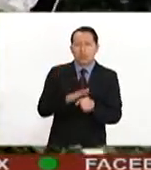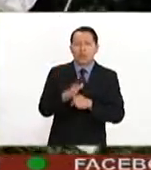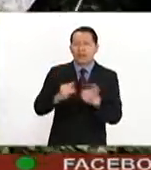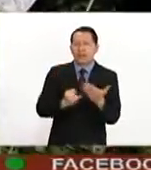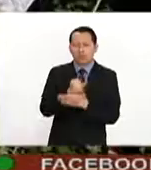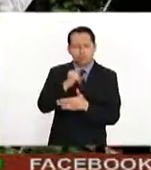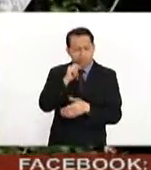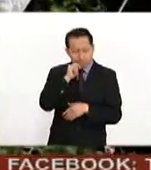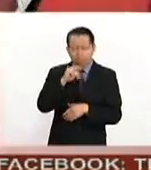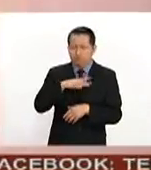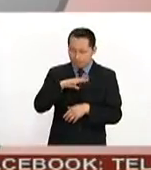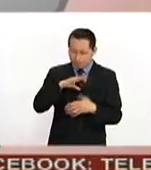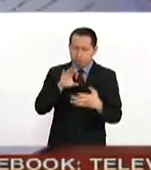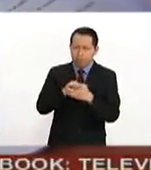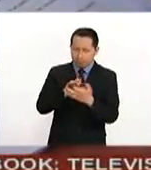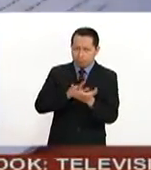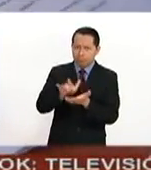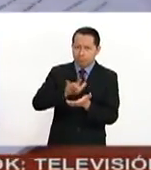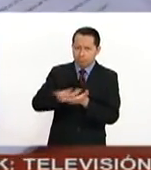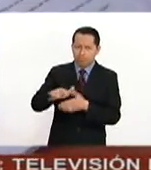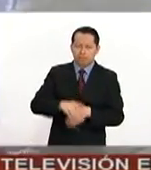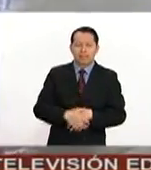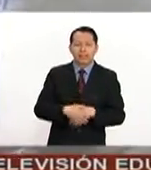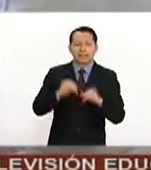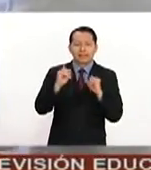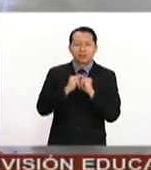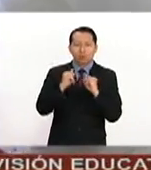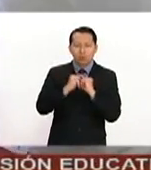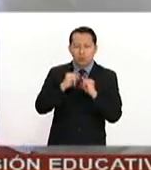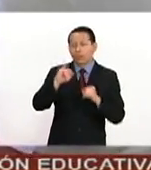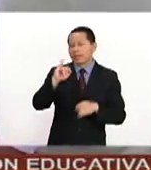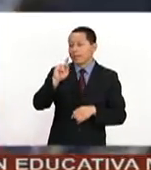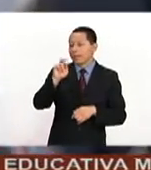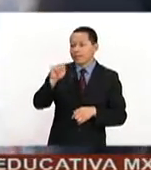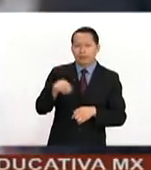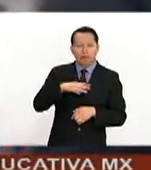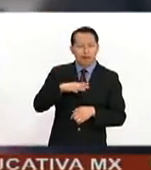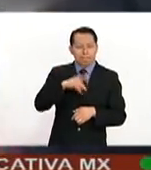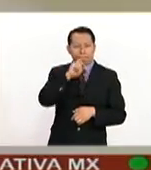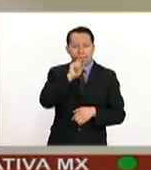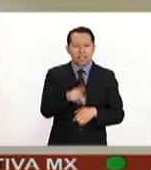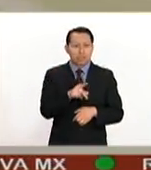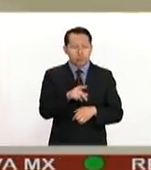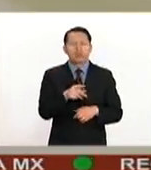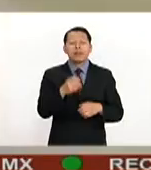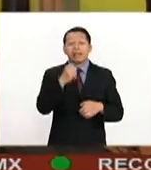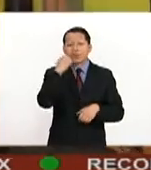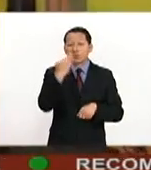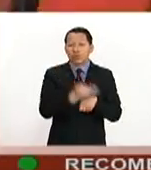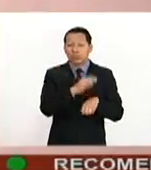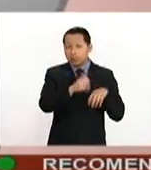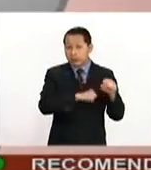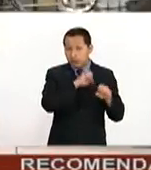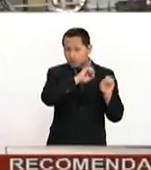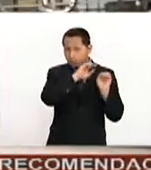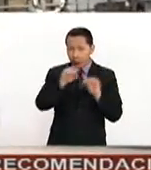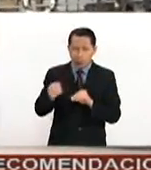que tome sobre el TLC. El Instituto Politécnico Nacional revalidará estudios a estudiantes deportados.